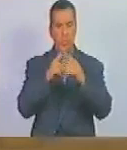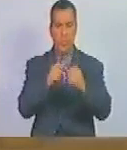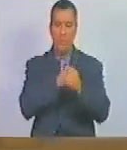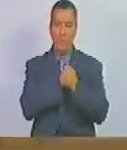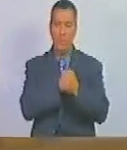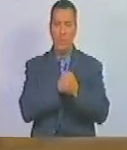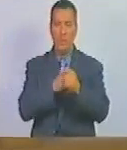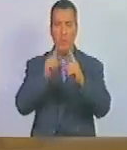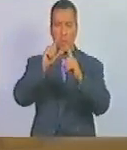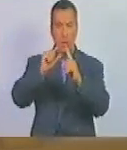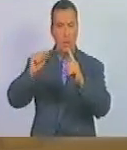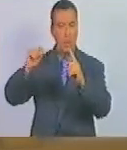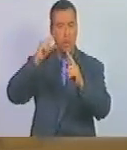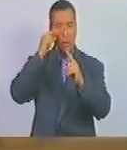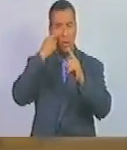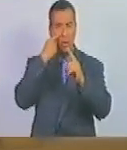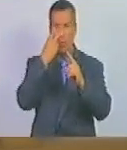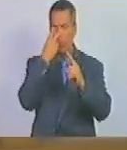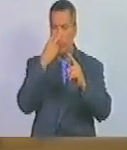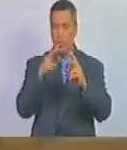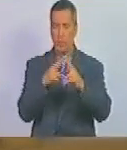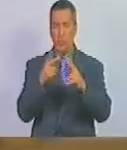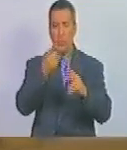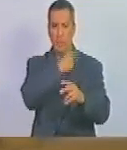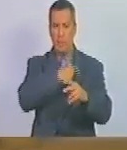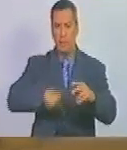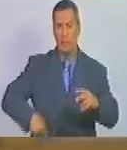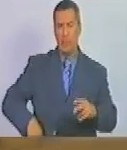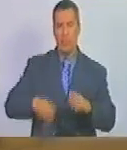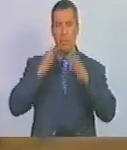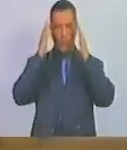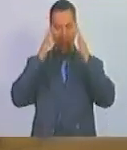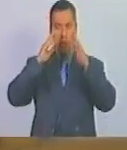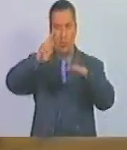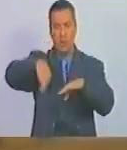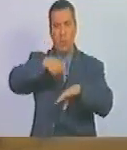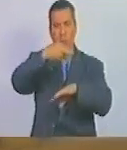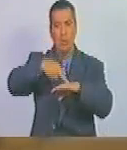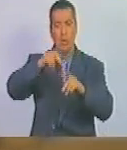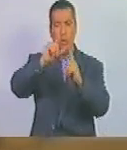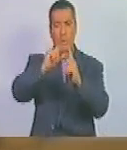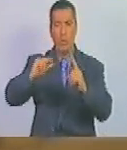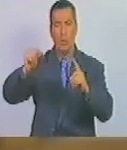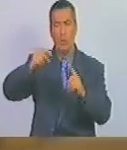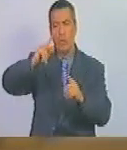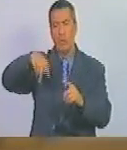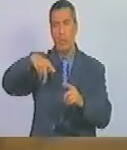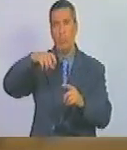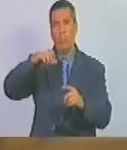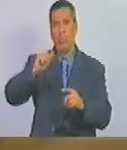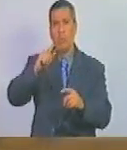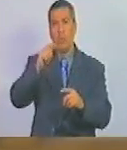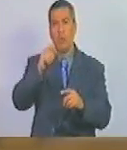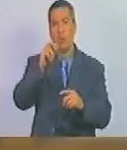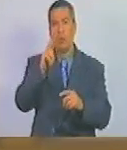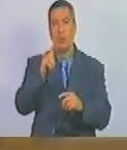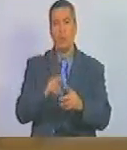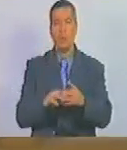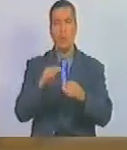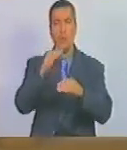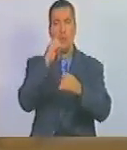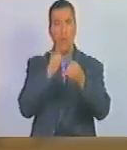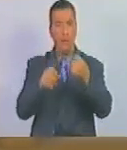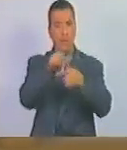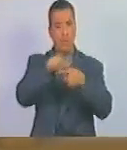la visita del presidente del consejo nacional palestino Raji Fatou realizada el fin de